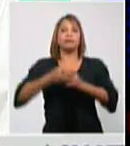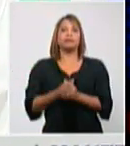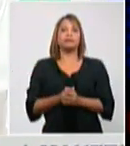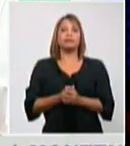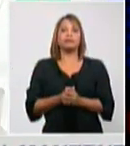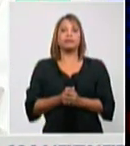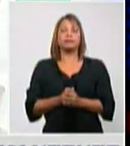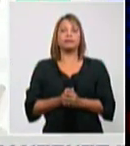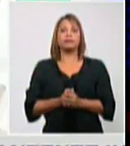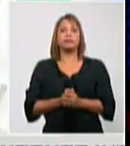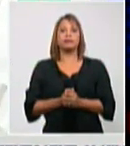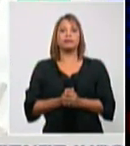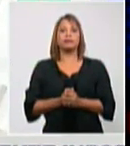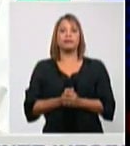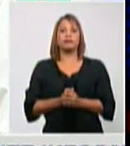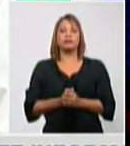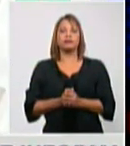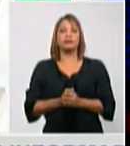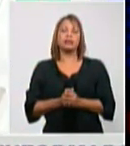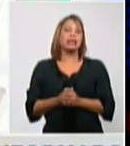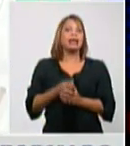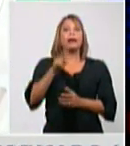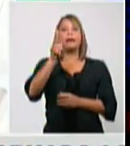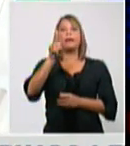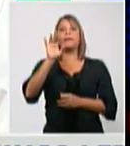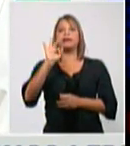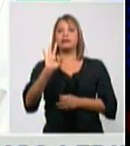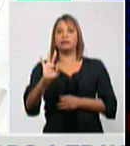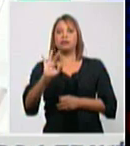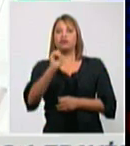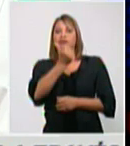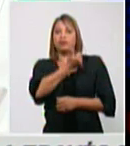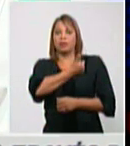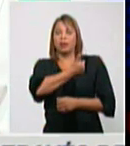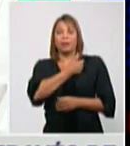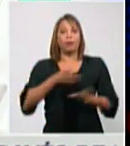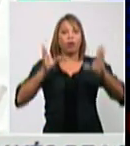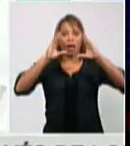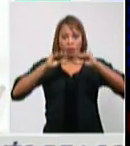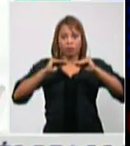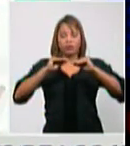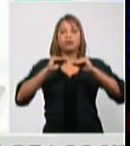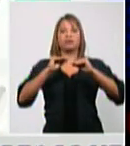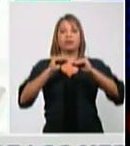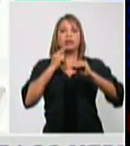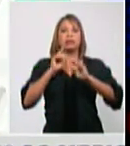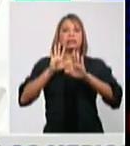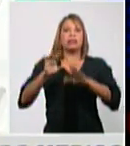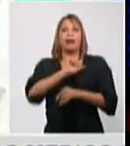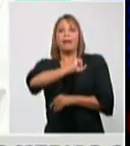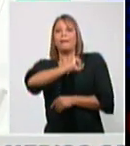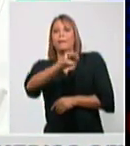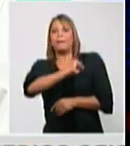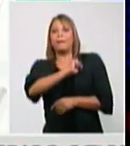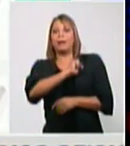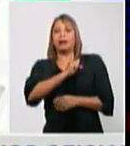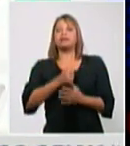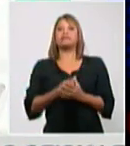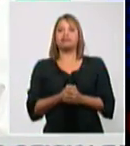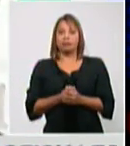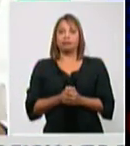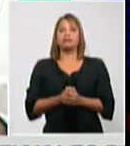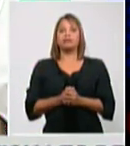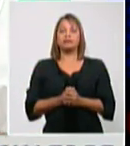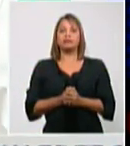radiológico. Ya el 28 de diciembre, en hora de la noche, hace una parada cardiorespiratoria, asistoria,